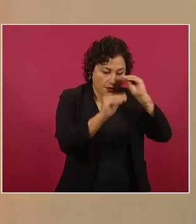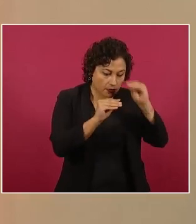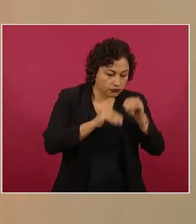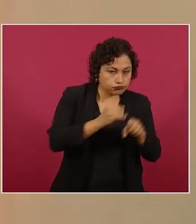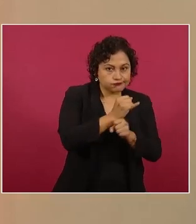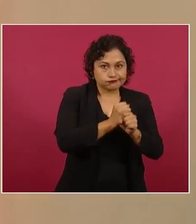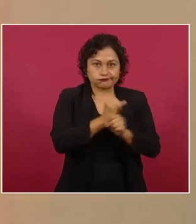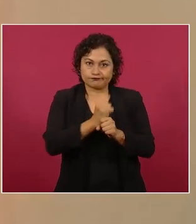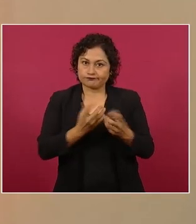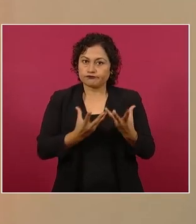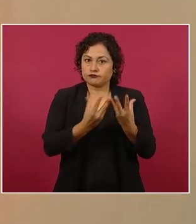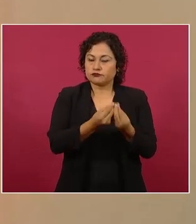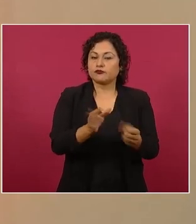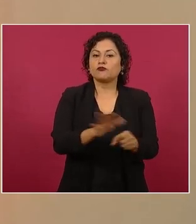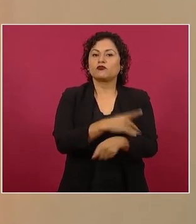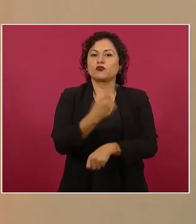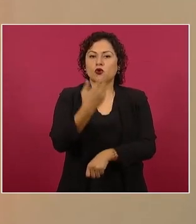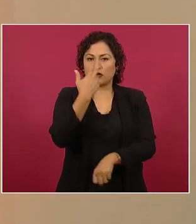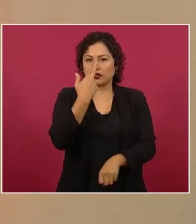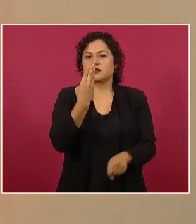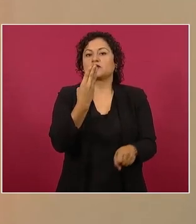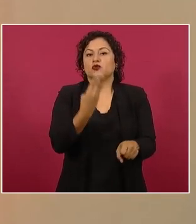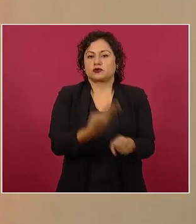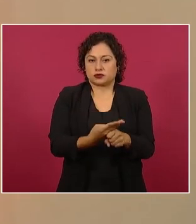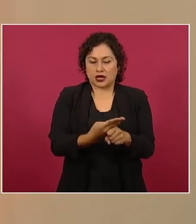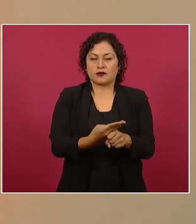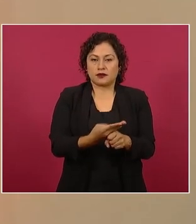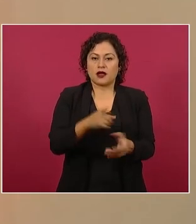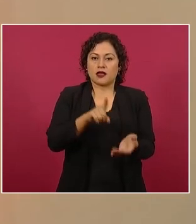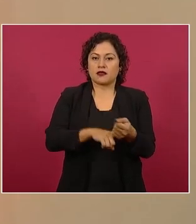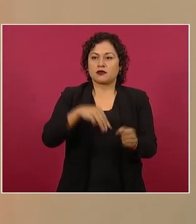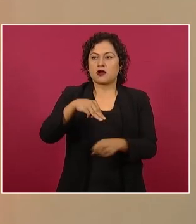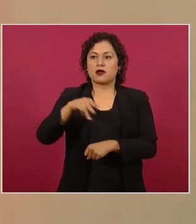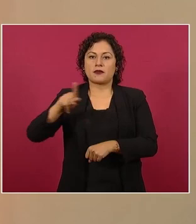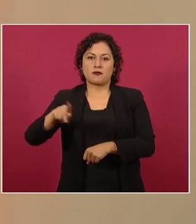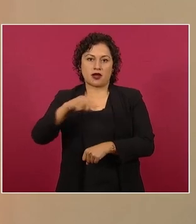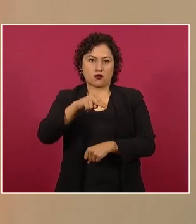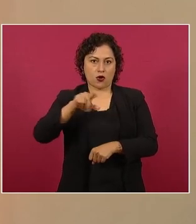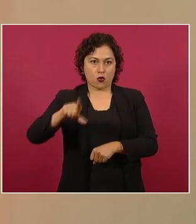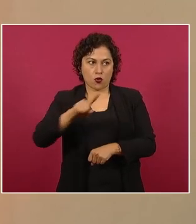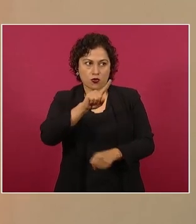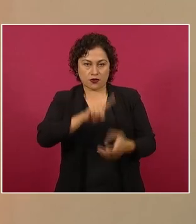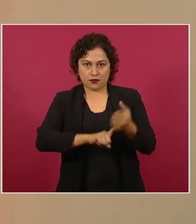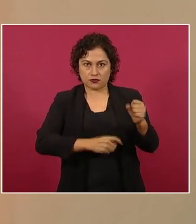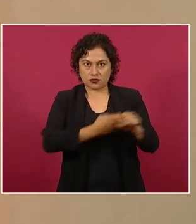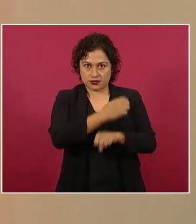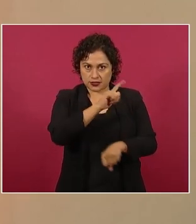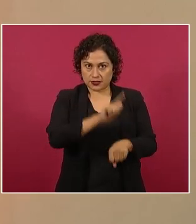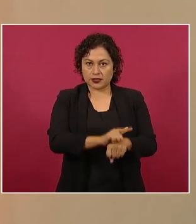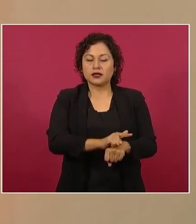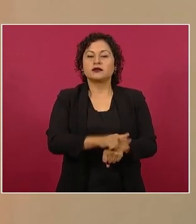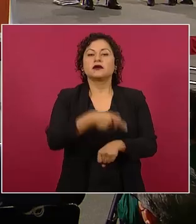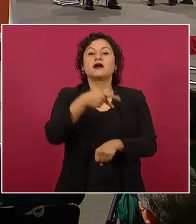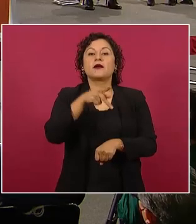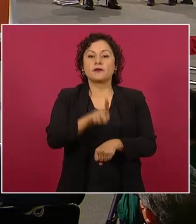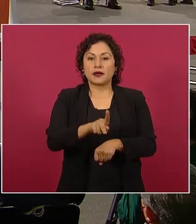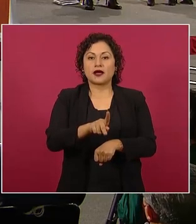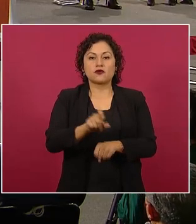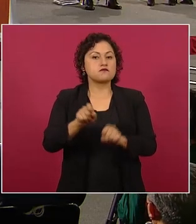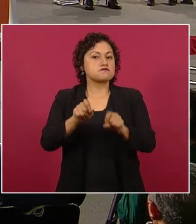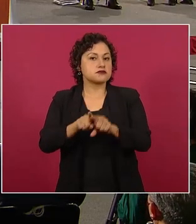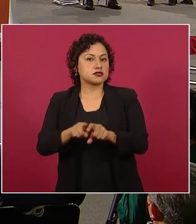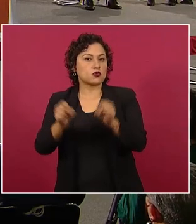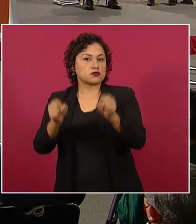es una responsabilidad del Ministerio Público de Nuevo León, pero esto va dentro del marco de la política de cero impunidad.